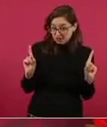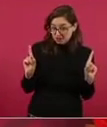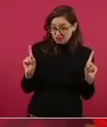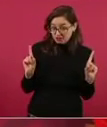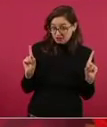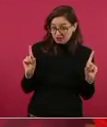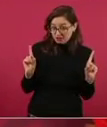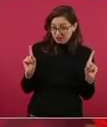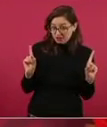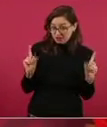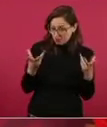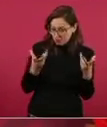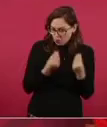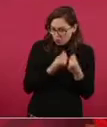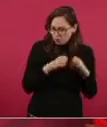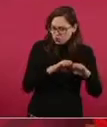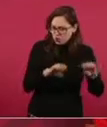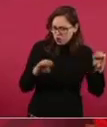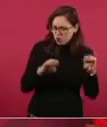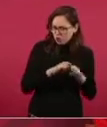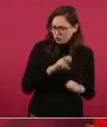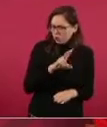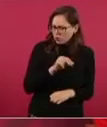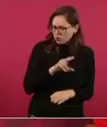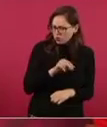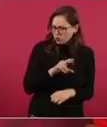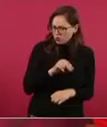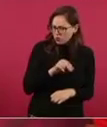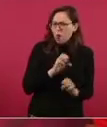¿No formaba parte de ese pensamiento?